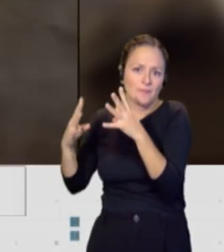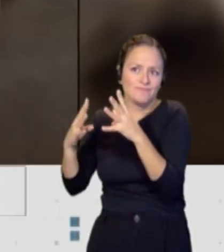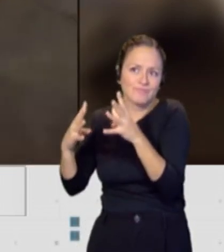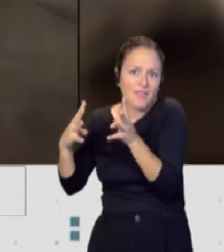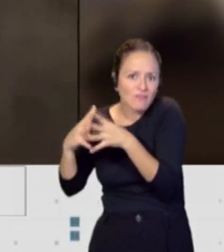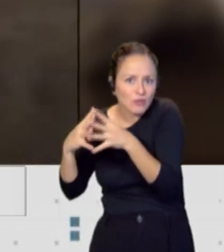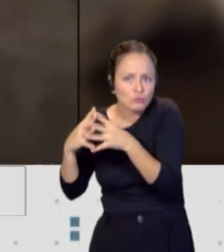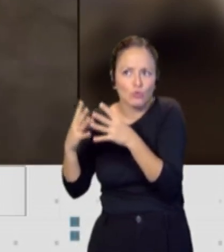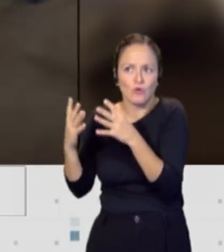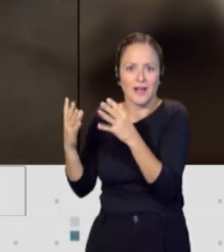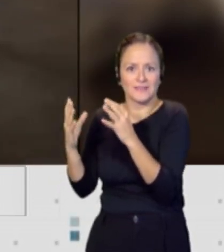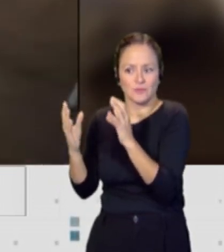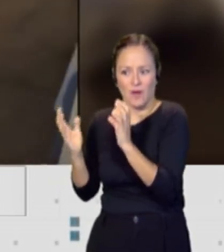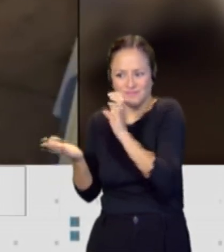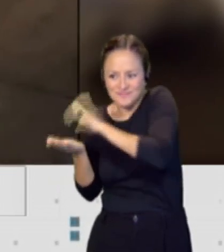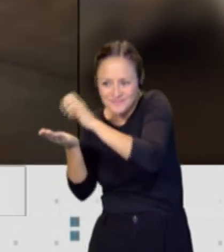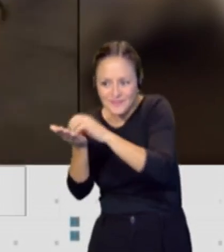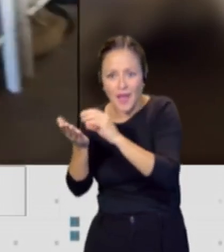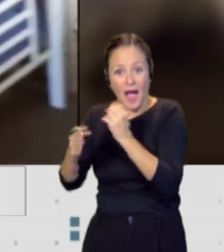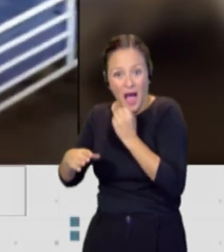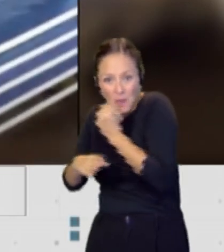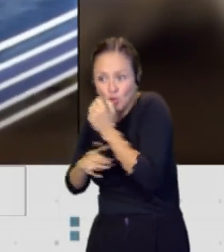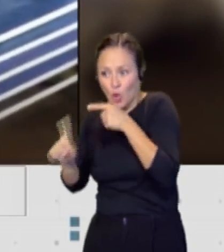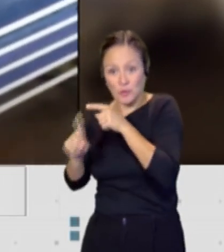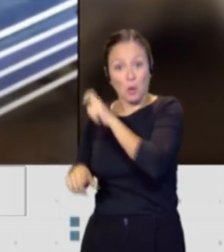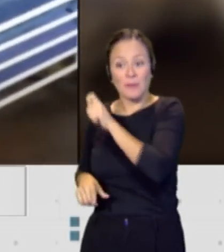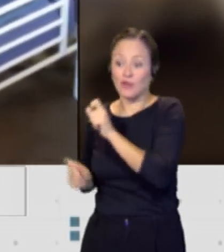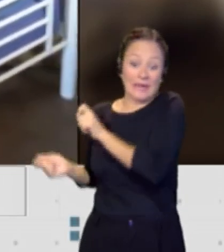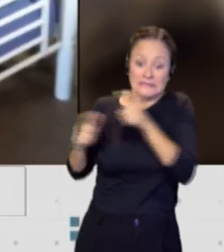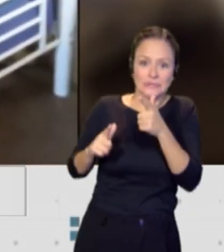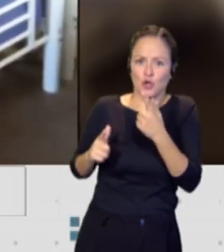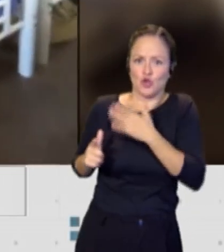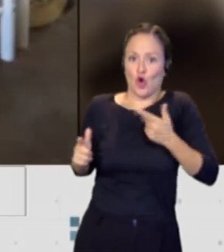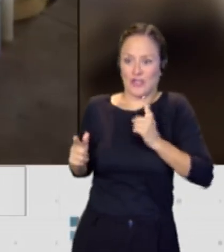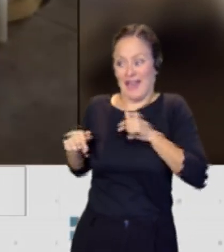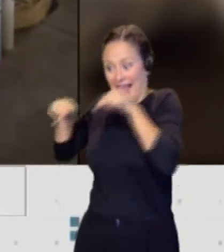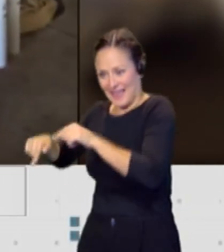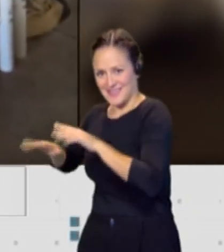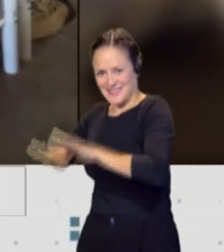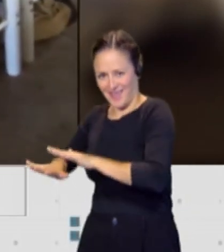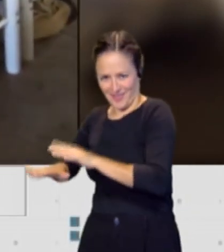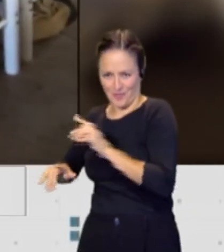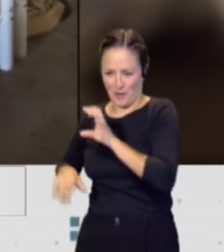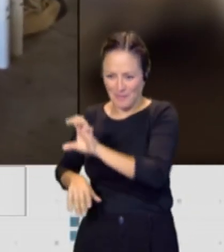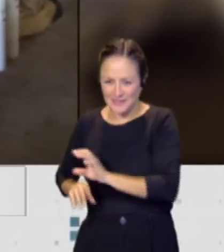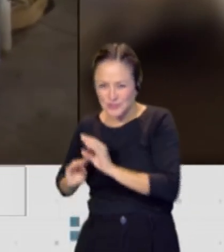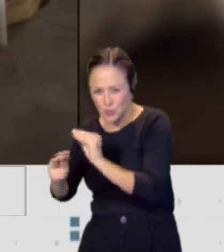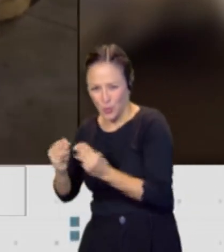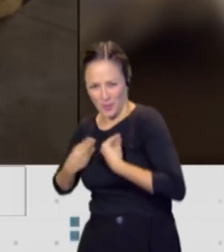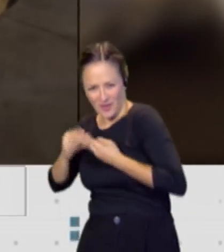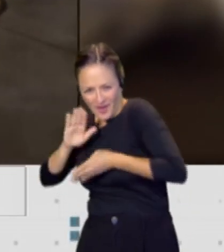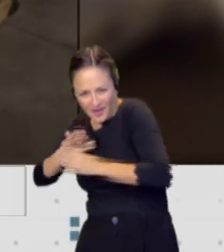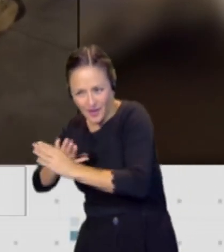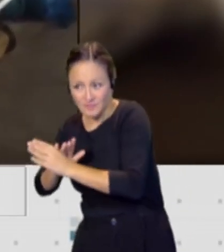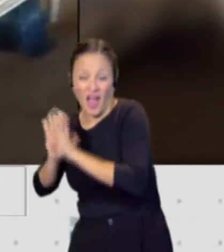y apoyo para que estas personas puedan quedarse a trabajar allí y no quieren marcharse de sus países, que al final lo